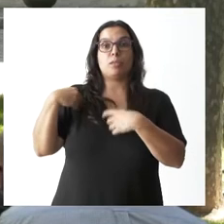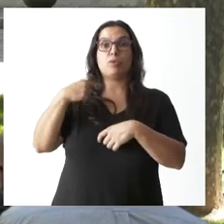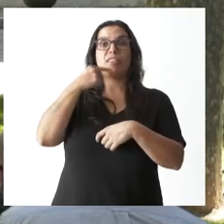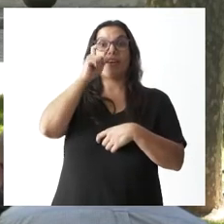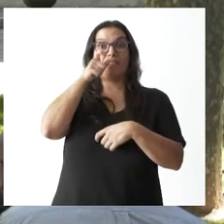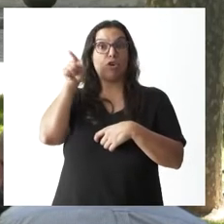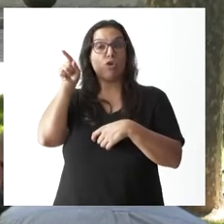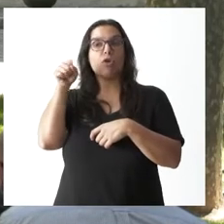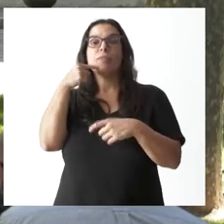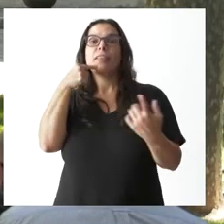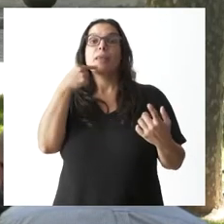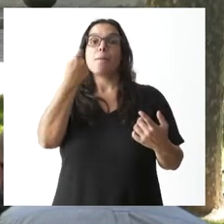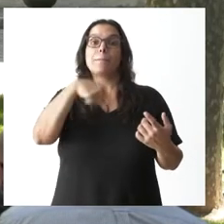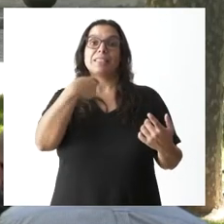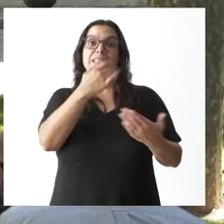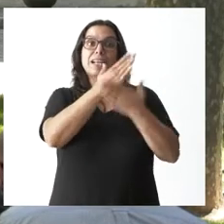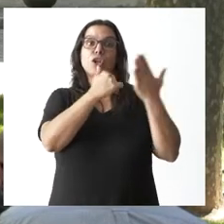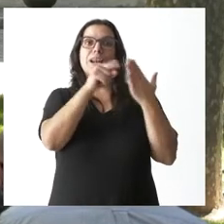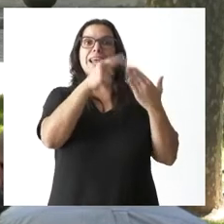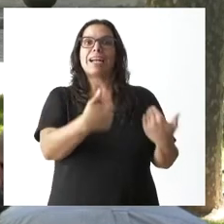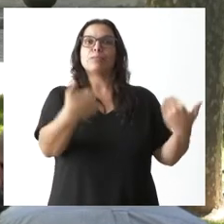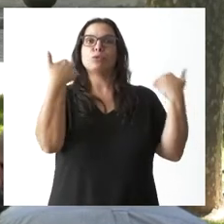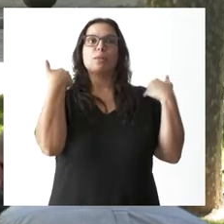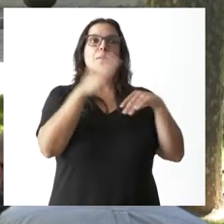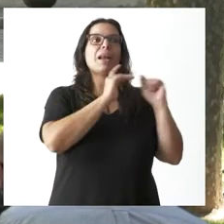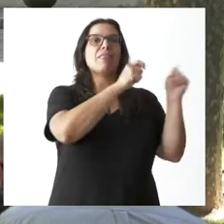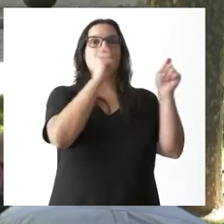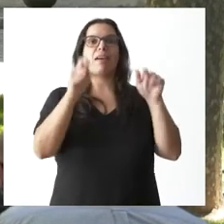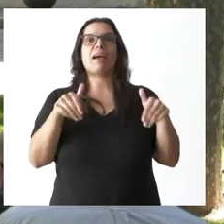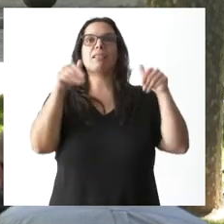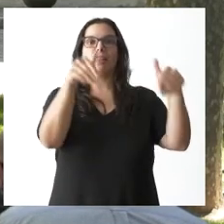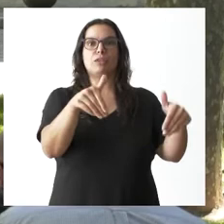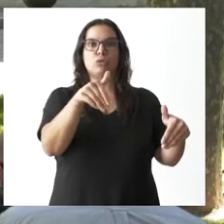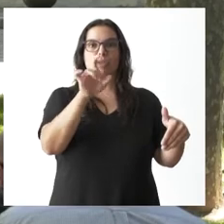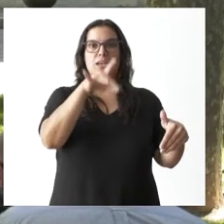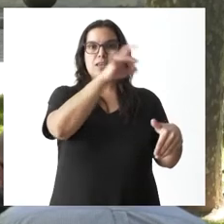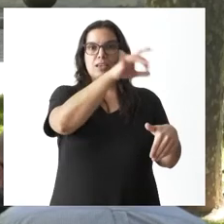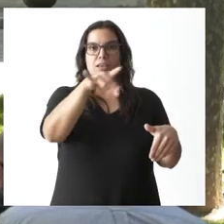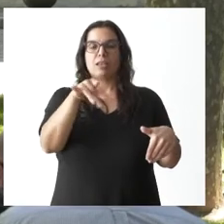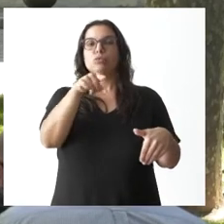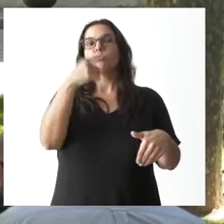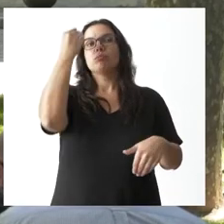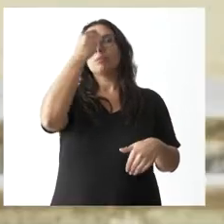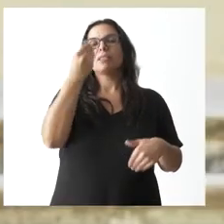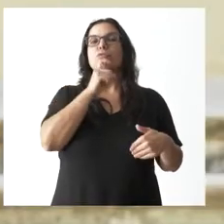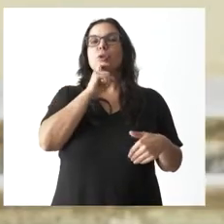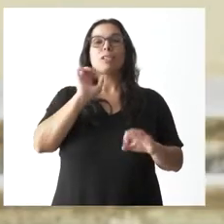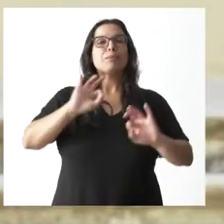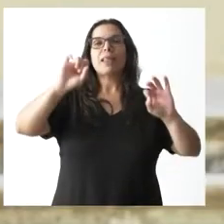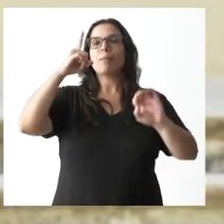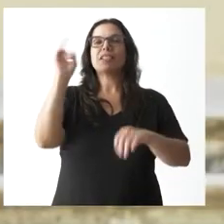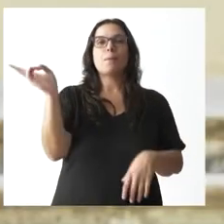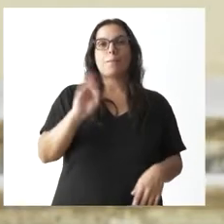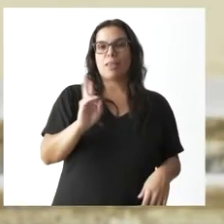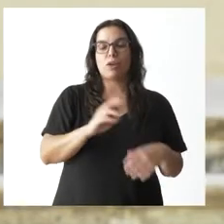de los presidentes regionales. ¿Cómo afronta la designación de candidatos, especialmente en Valladolid? Pues, mire, en